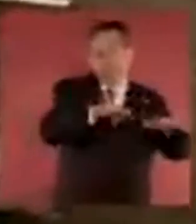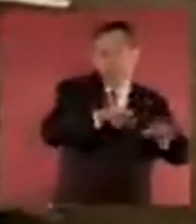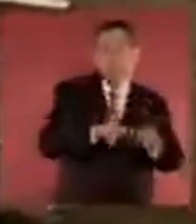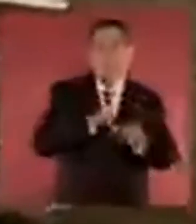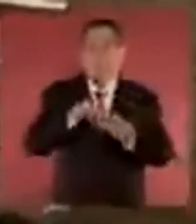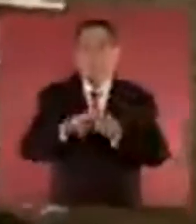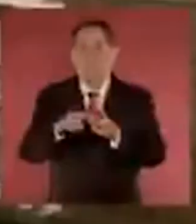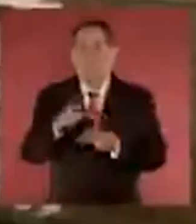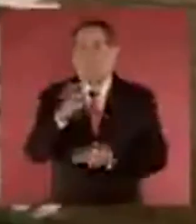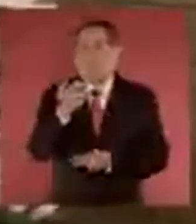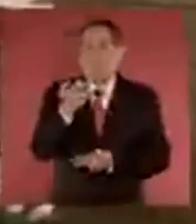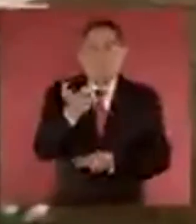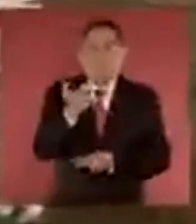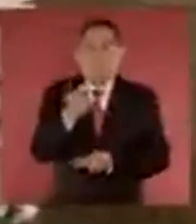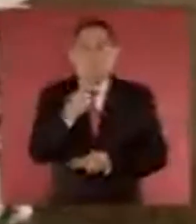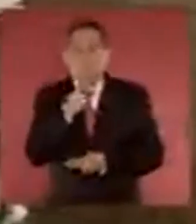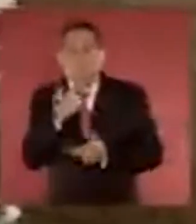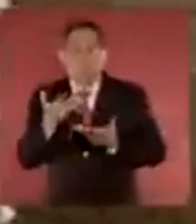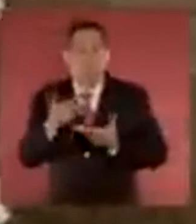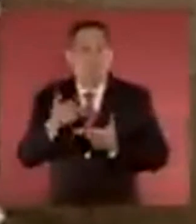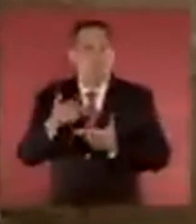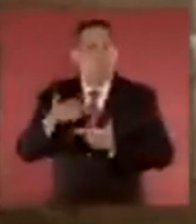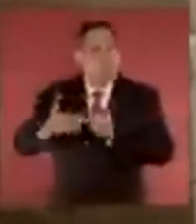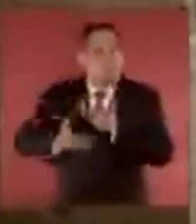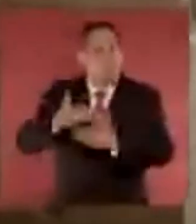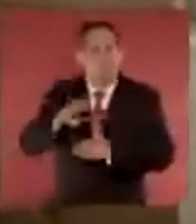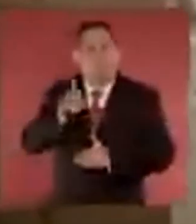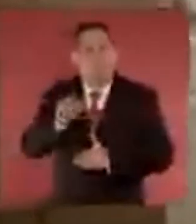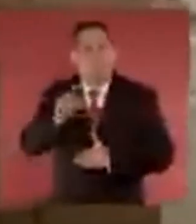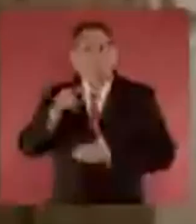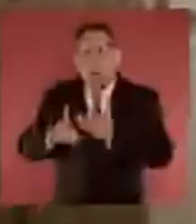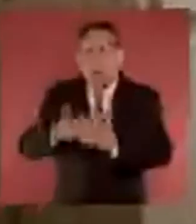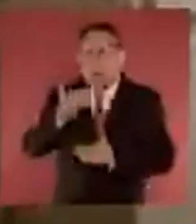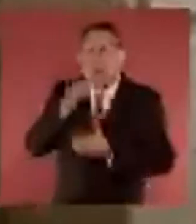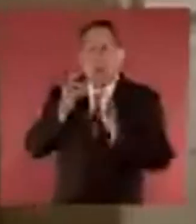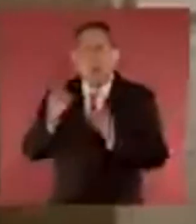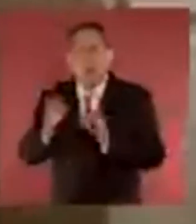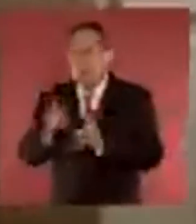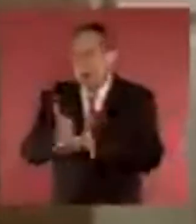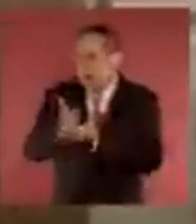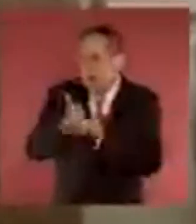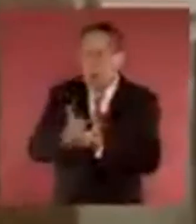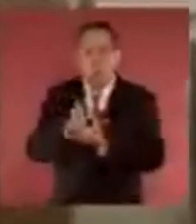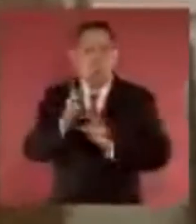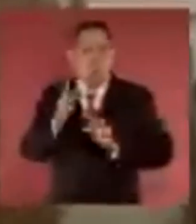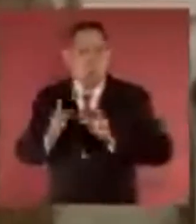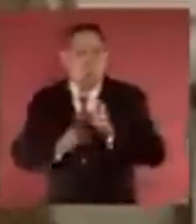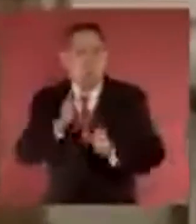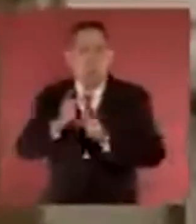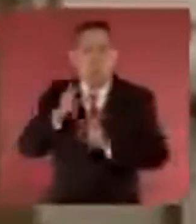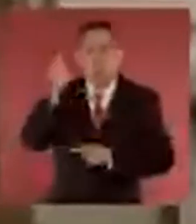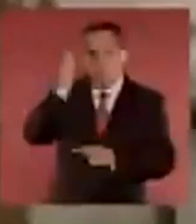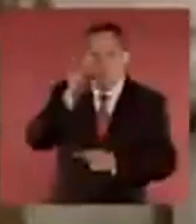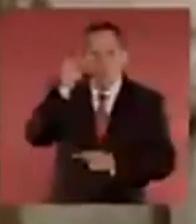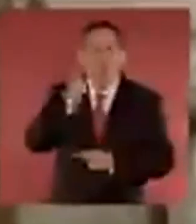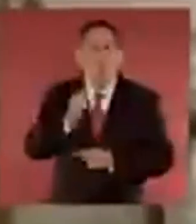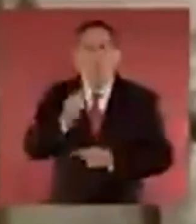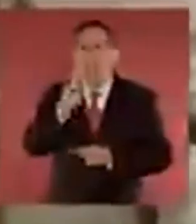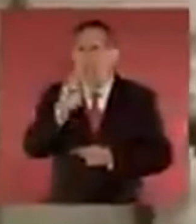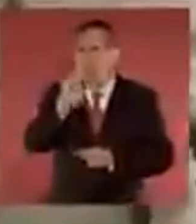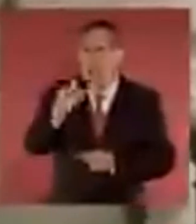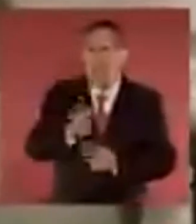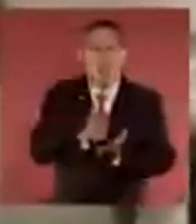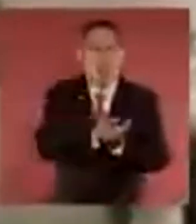sanitaria y la económica. Y estamos saliendo adelante porque se está ayudando con créditos, pensiones,